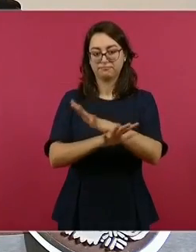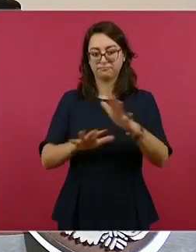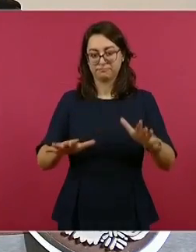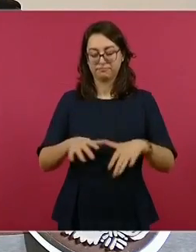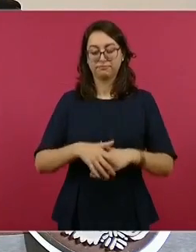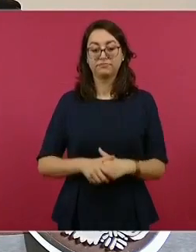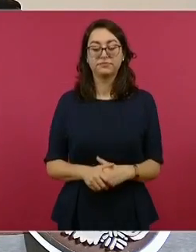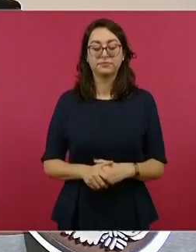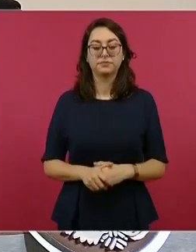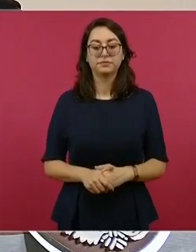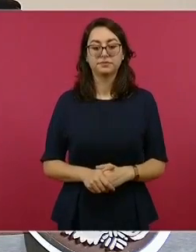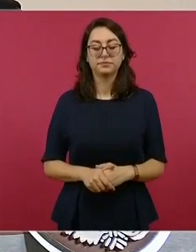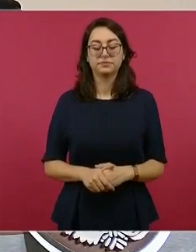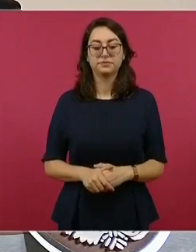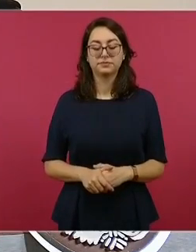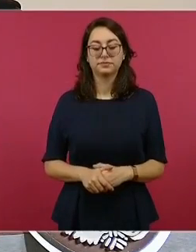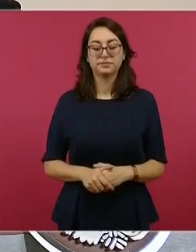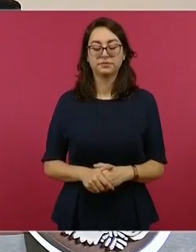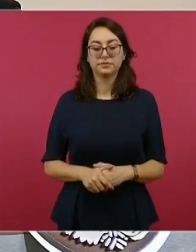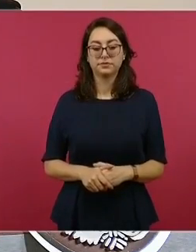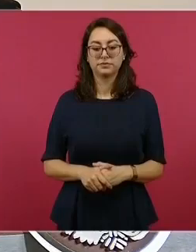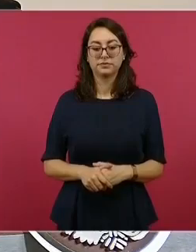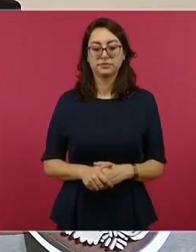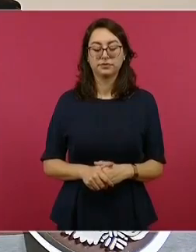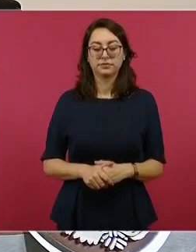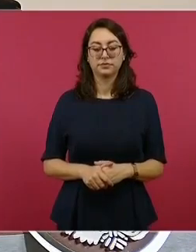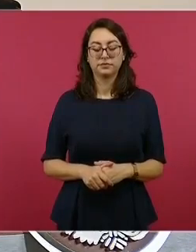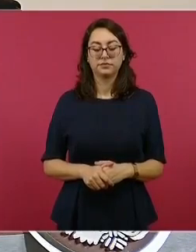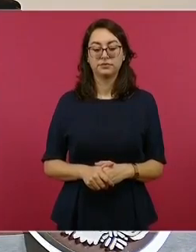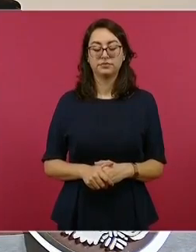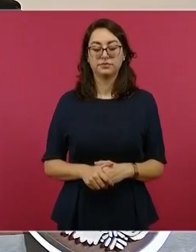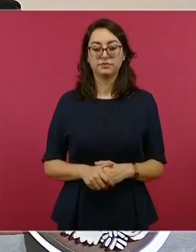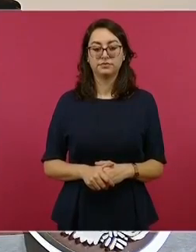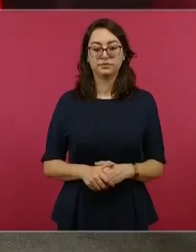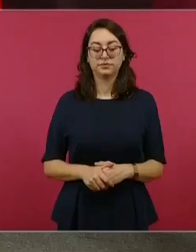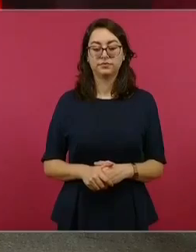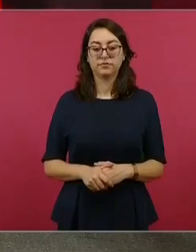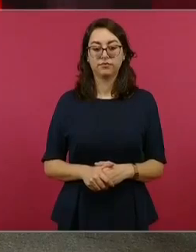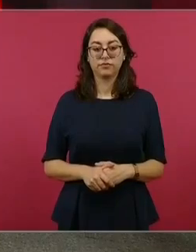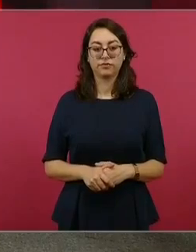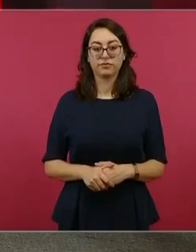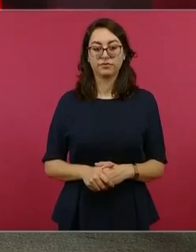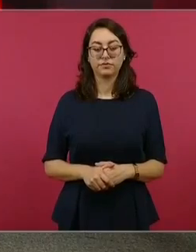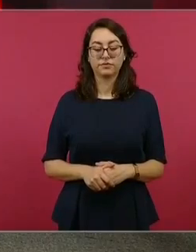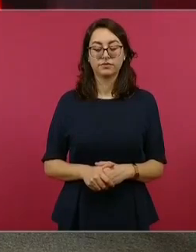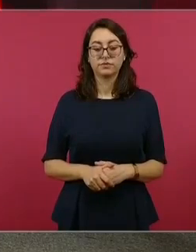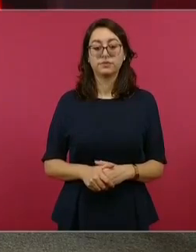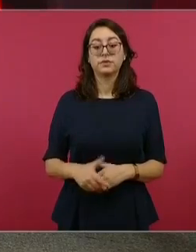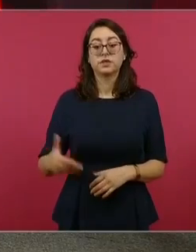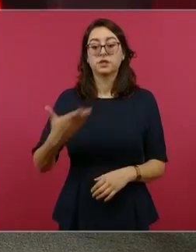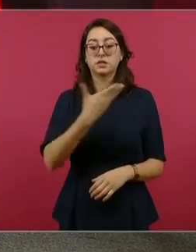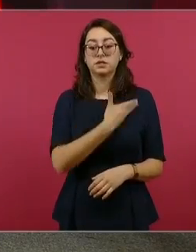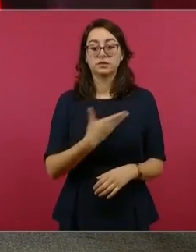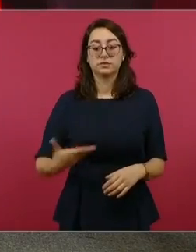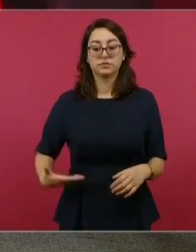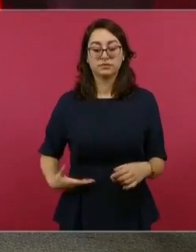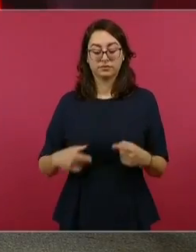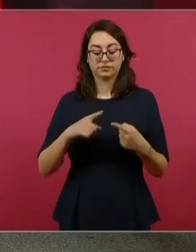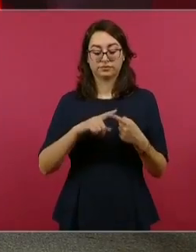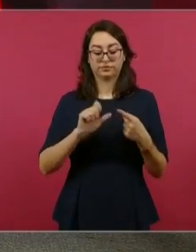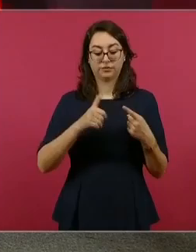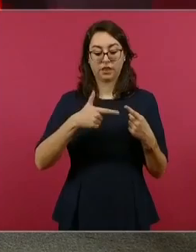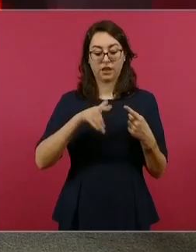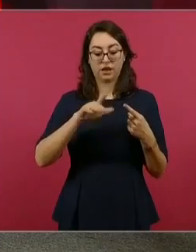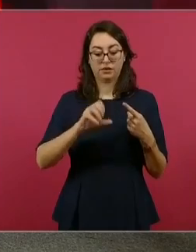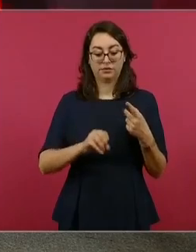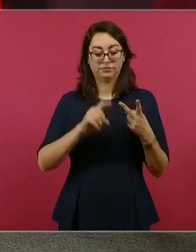y Canadá. Como fue acordado por los mandatarios Andrés Manuel López Obrador de México,